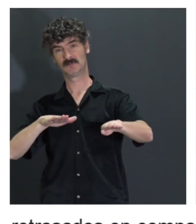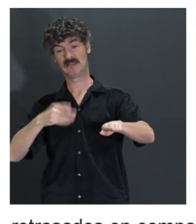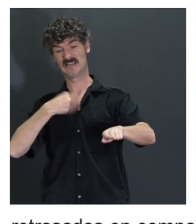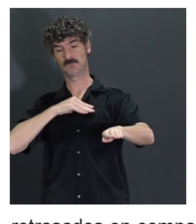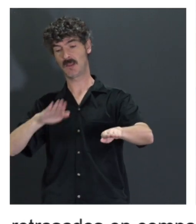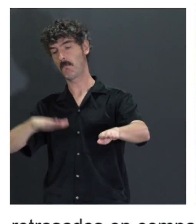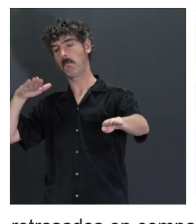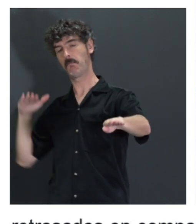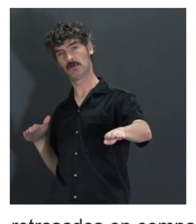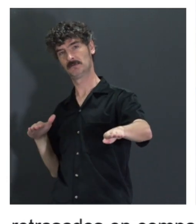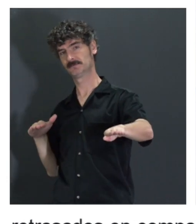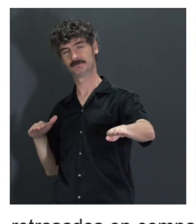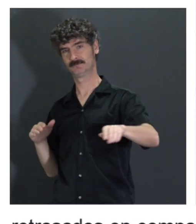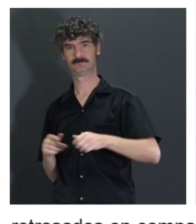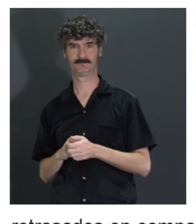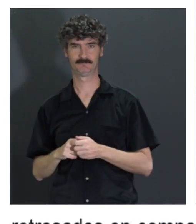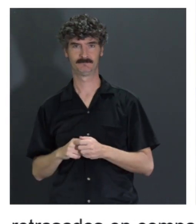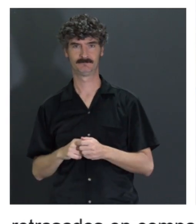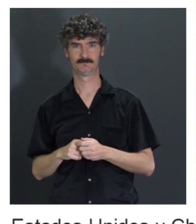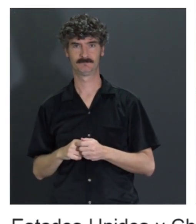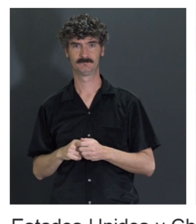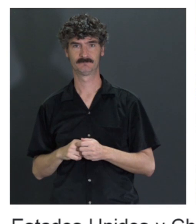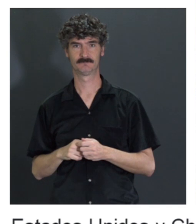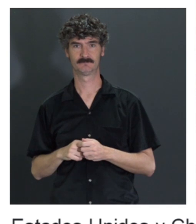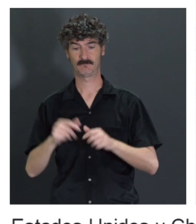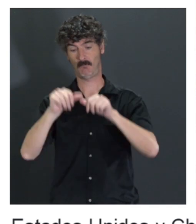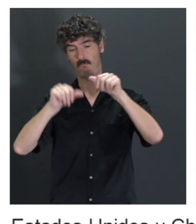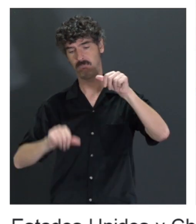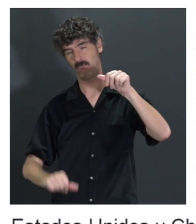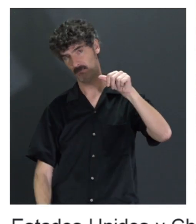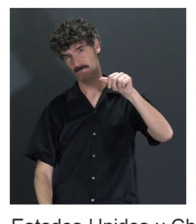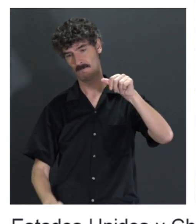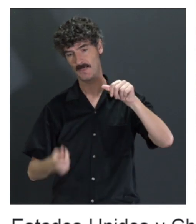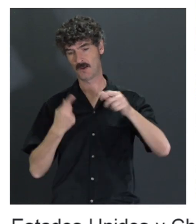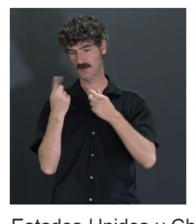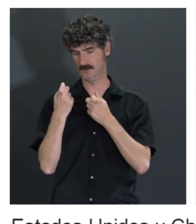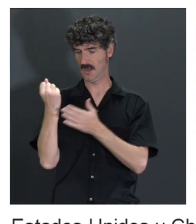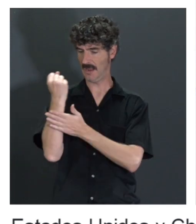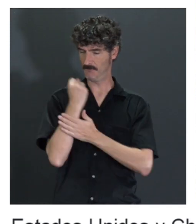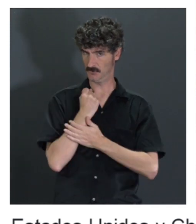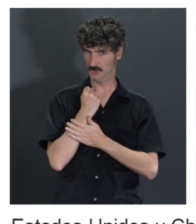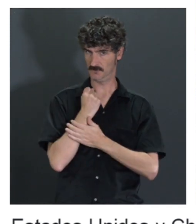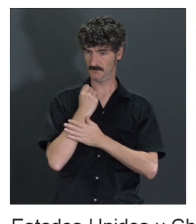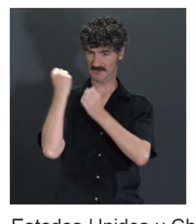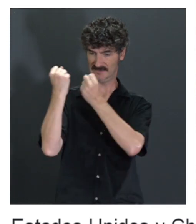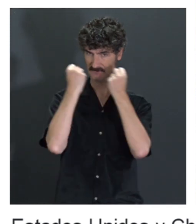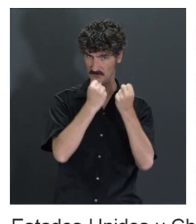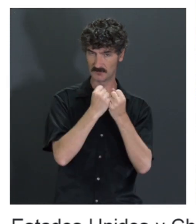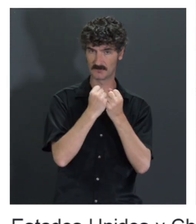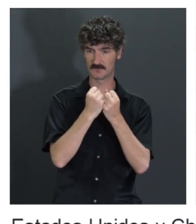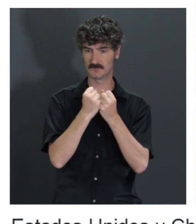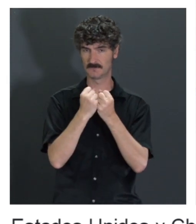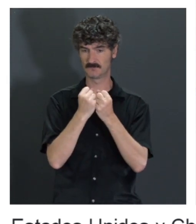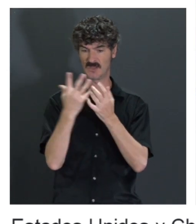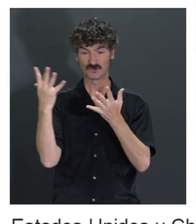muy a la cola de Europa. Entonces, necesitamos ese apoyo, necesitamos esa